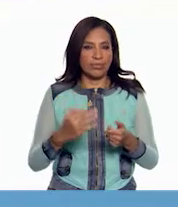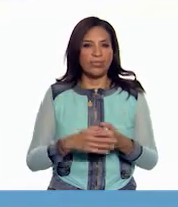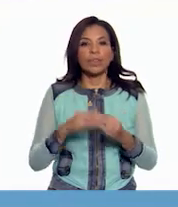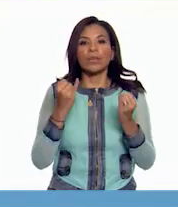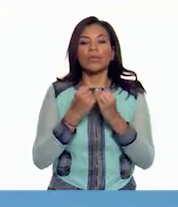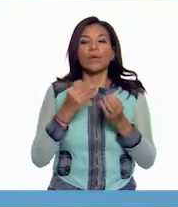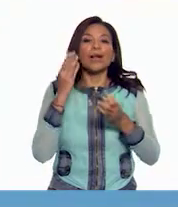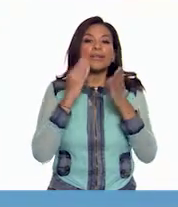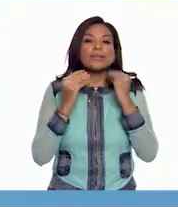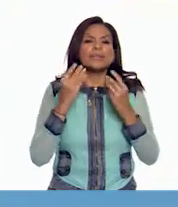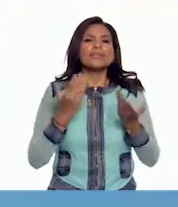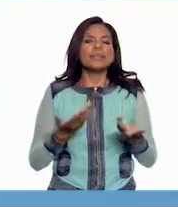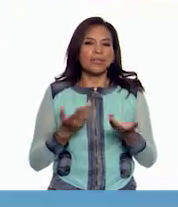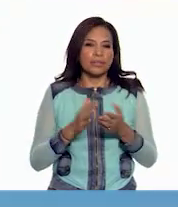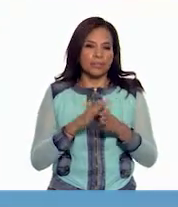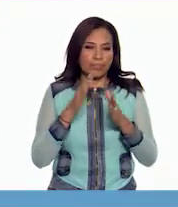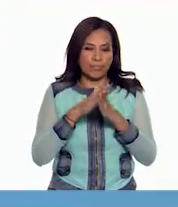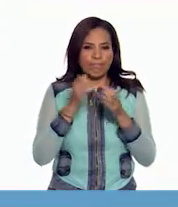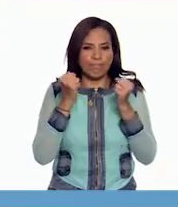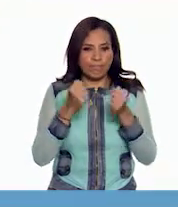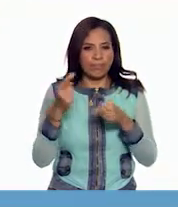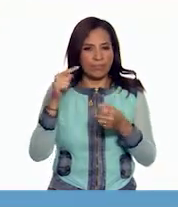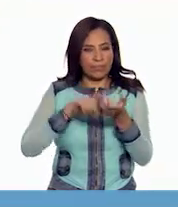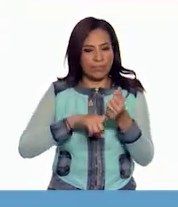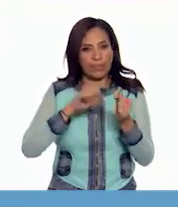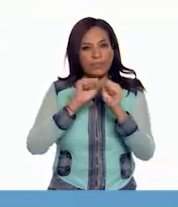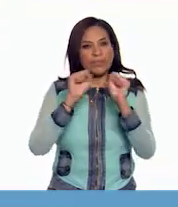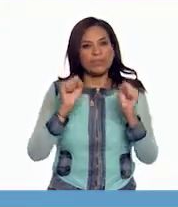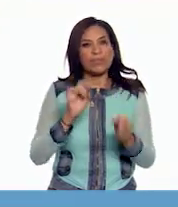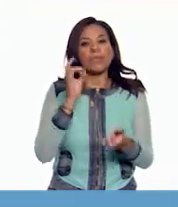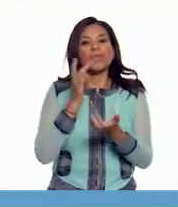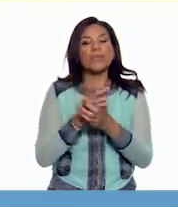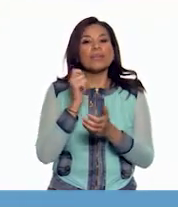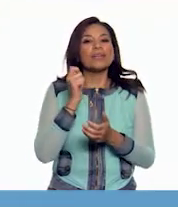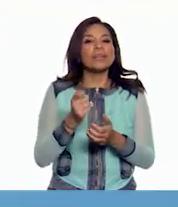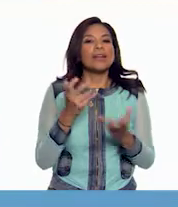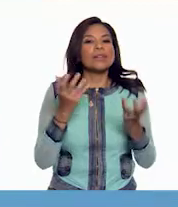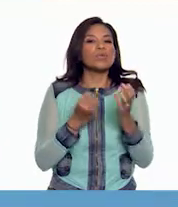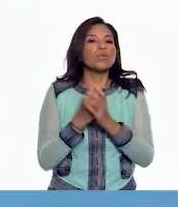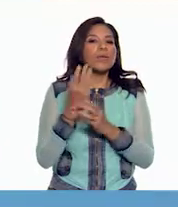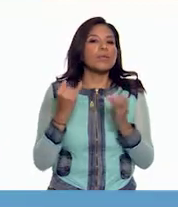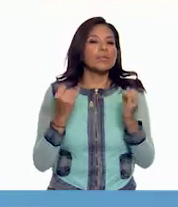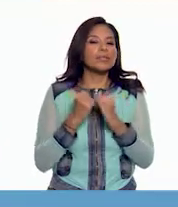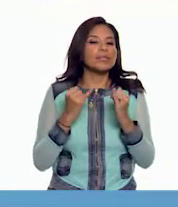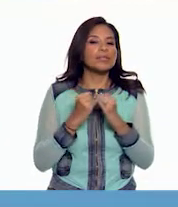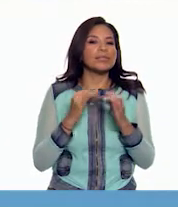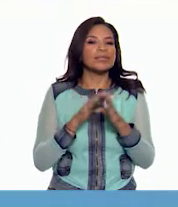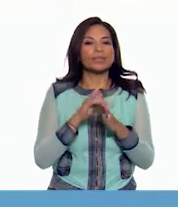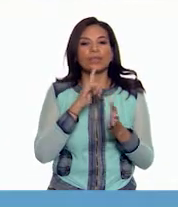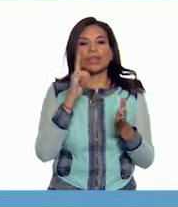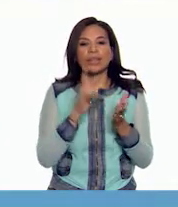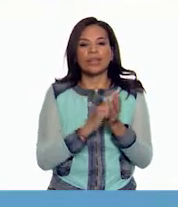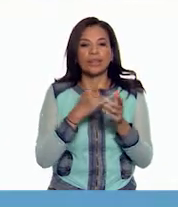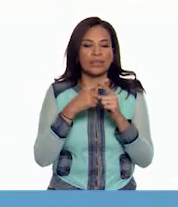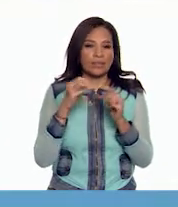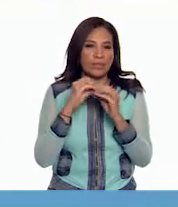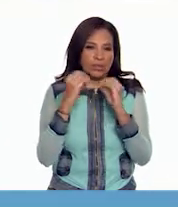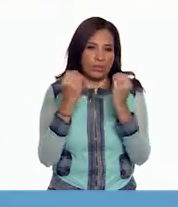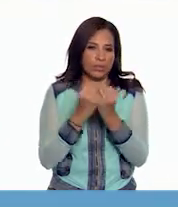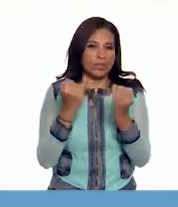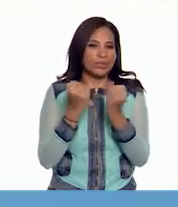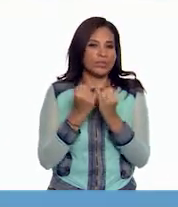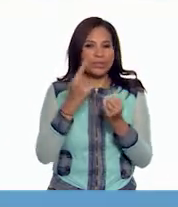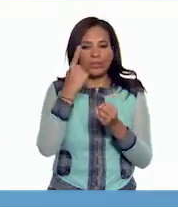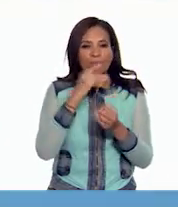También aprendimos que consolidar este sistema no solamente significó crear nuevas instituciones como leyes y organismos, sino que